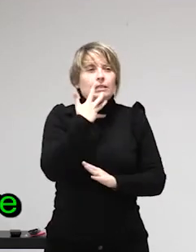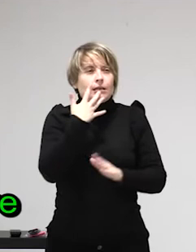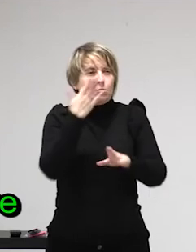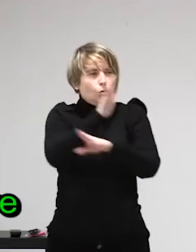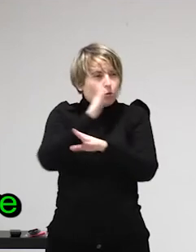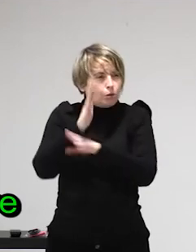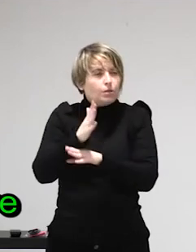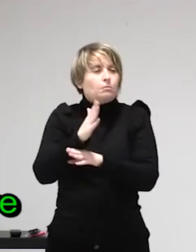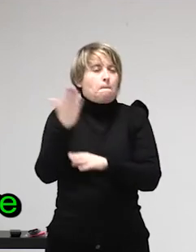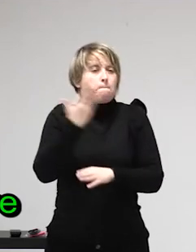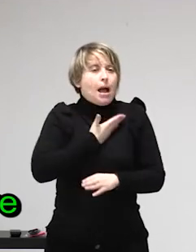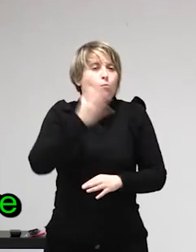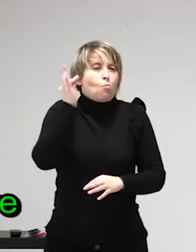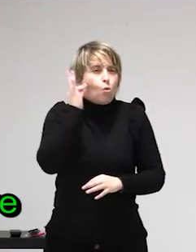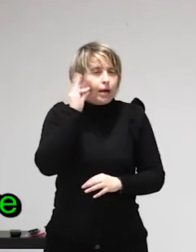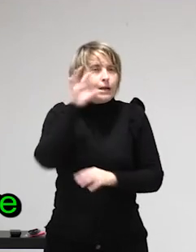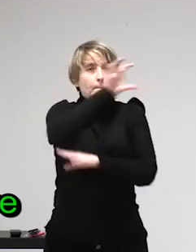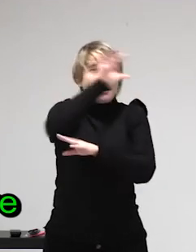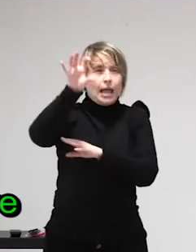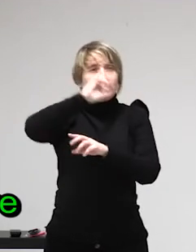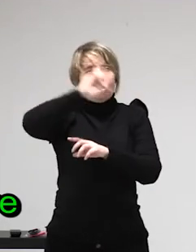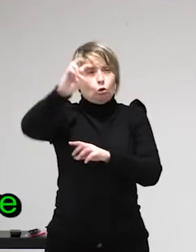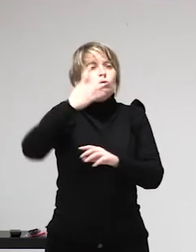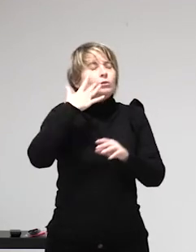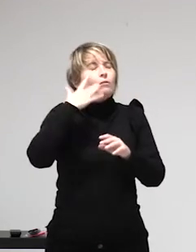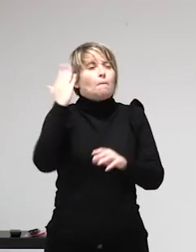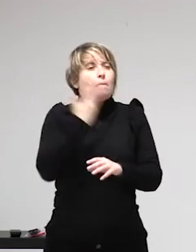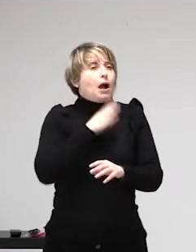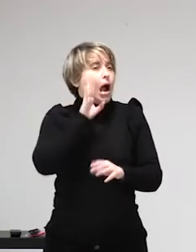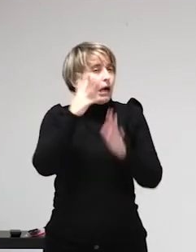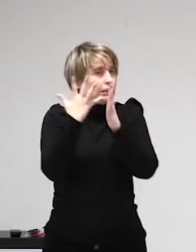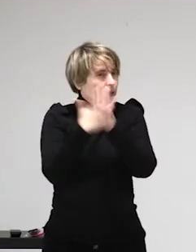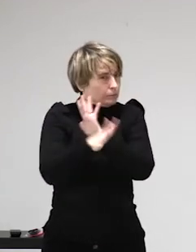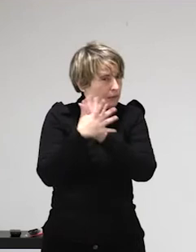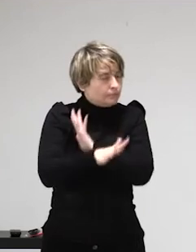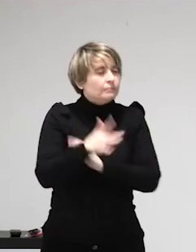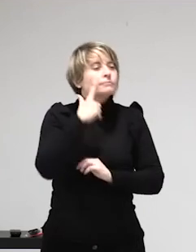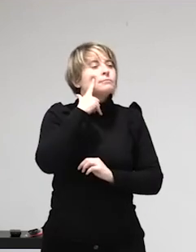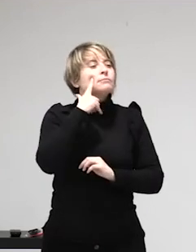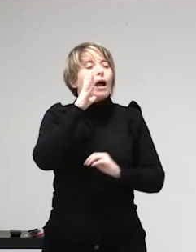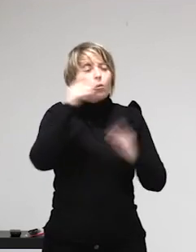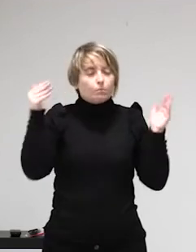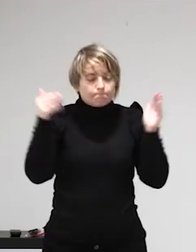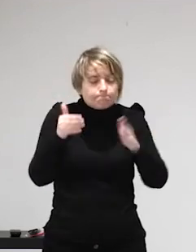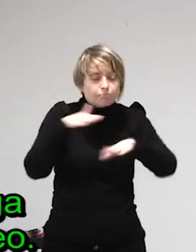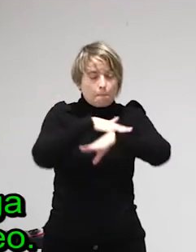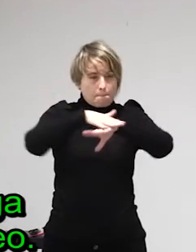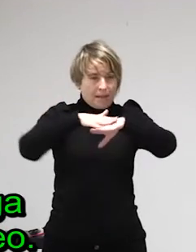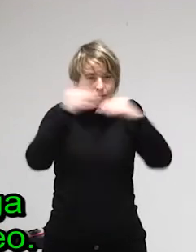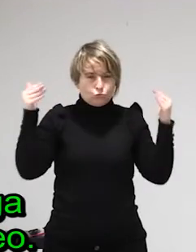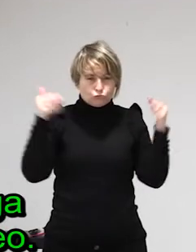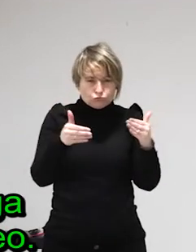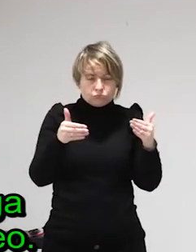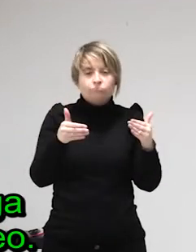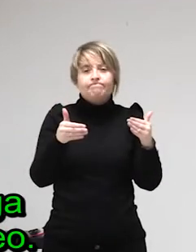y luego además persona que quiere salir del trabajo sexual, persona a la que se le ayuda activamente a buscar otro empleo y además